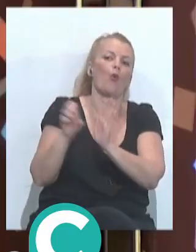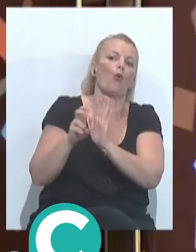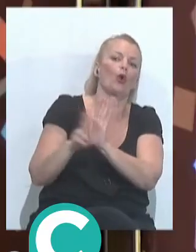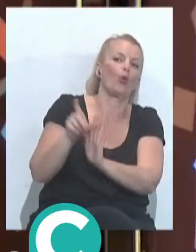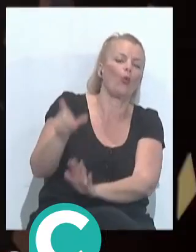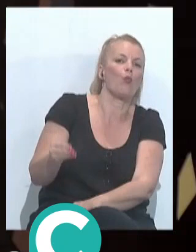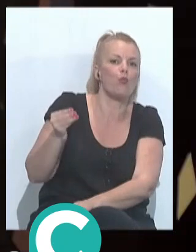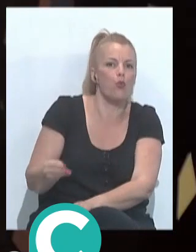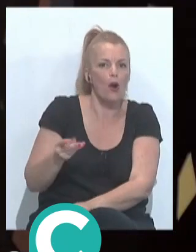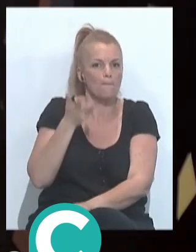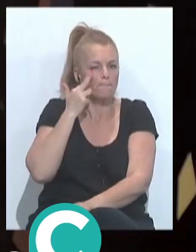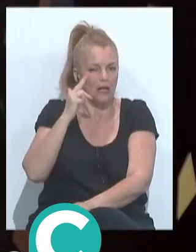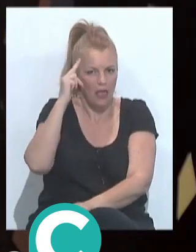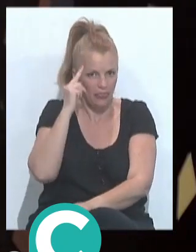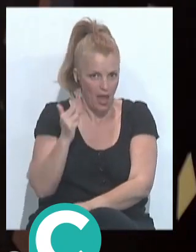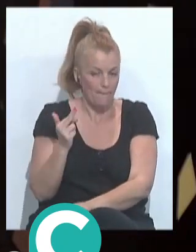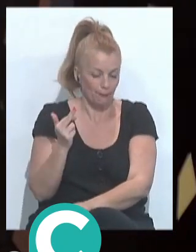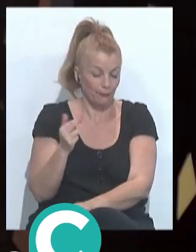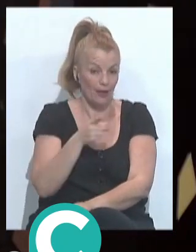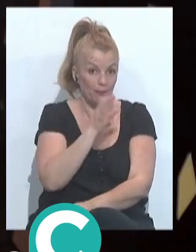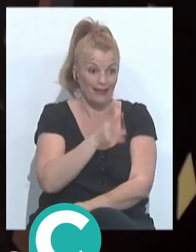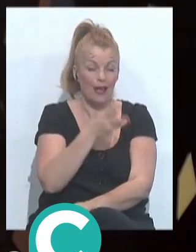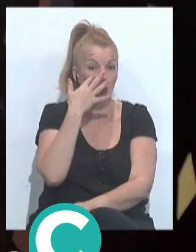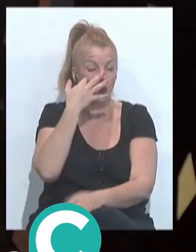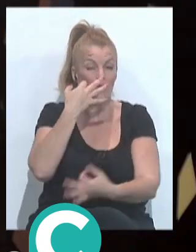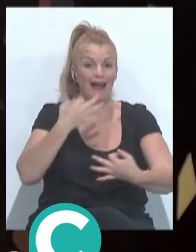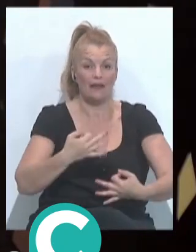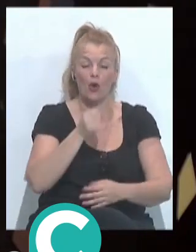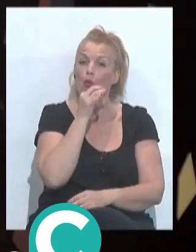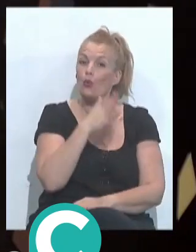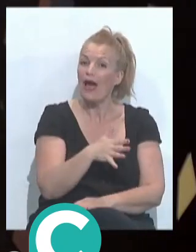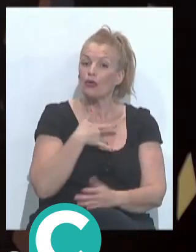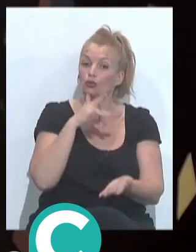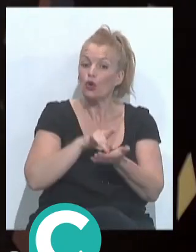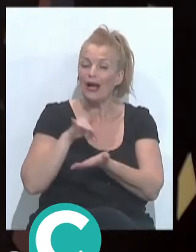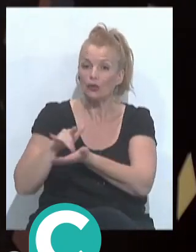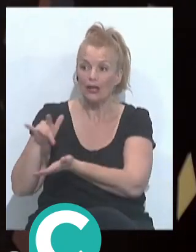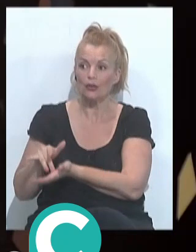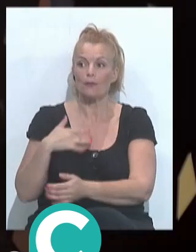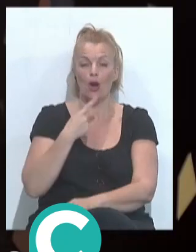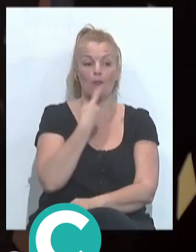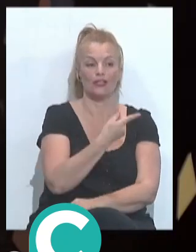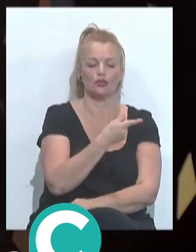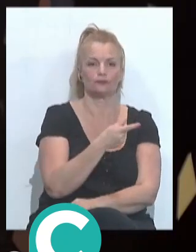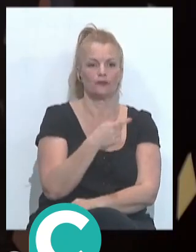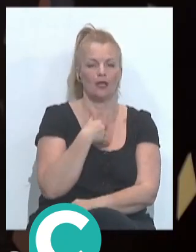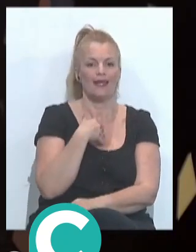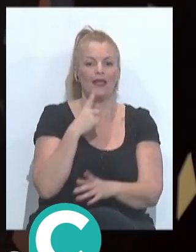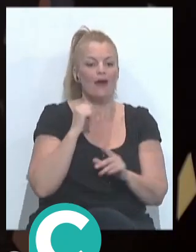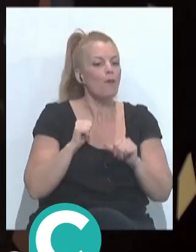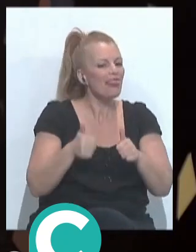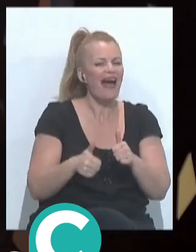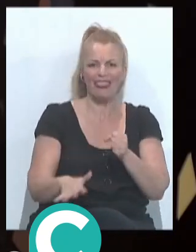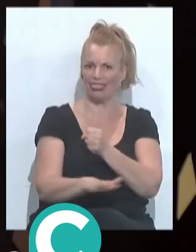etcétera, etcétera. La verdad que es un poco utopía, pero yo creo que es una realidad y por ejemplo en los jurados en los que he estado, hemos dicho eso, tenemos que partir